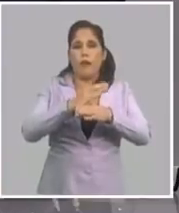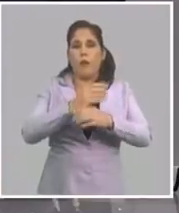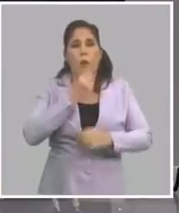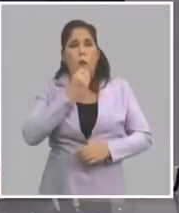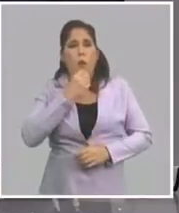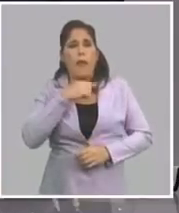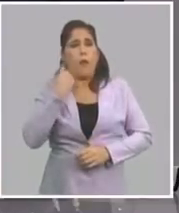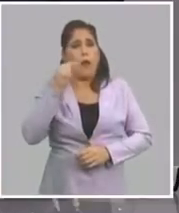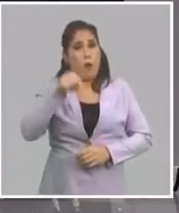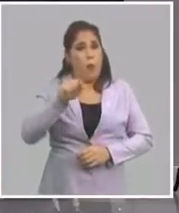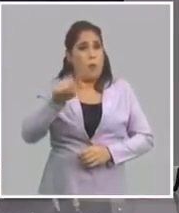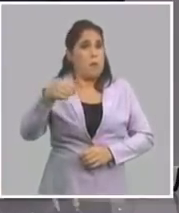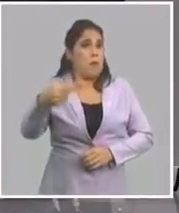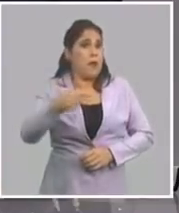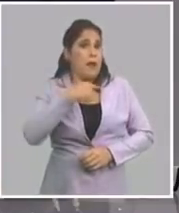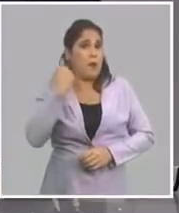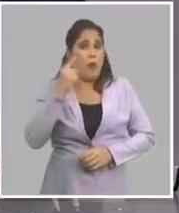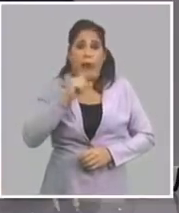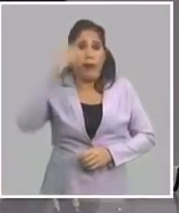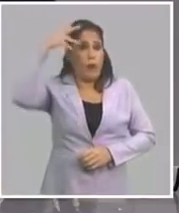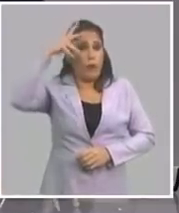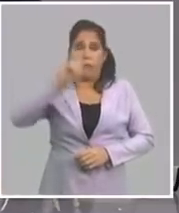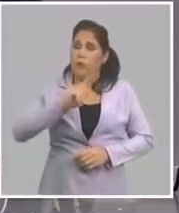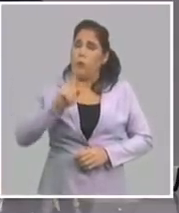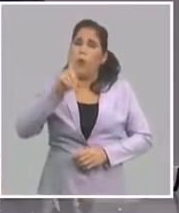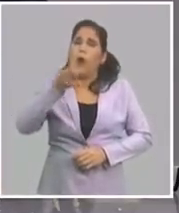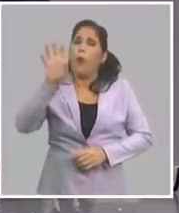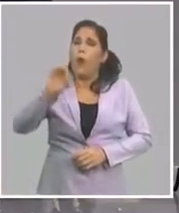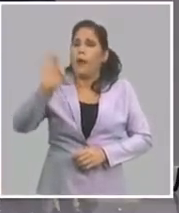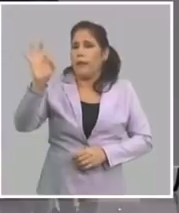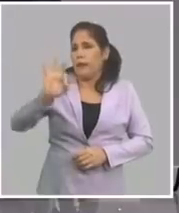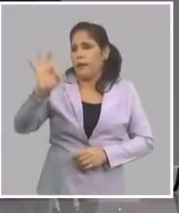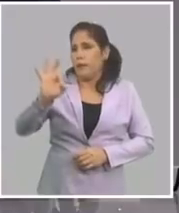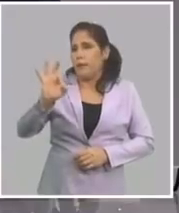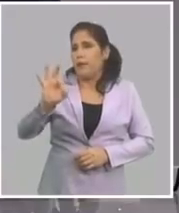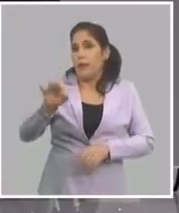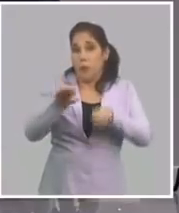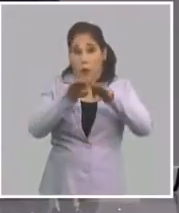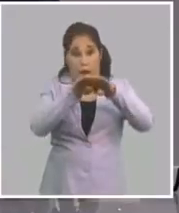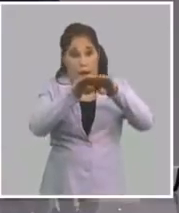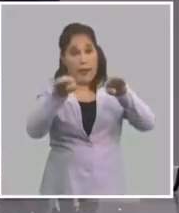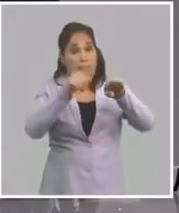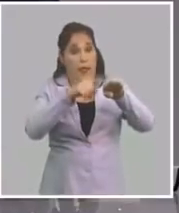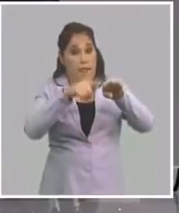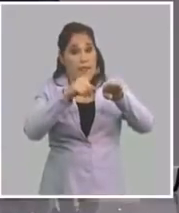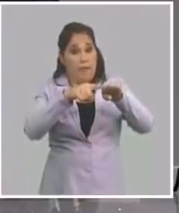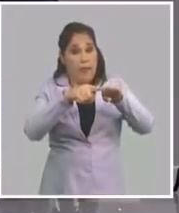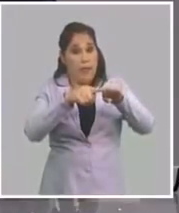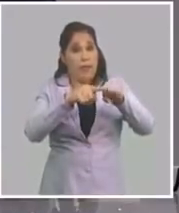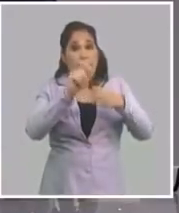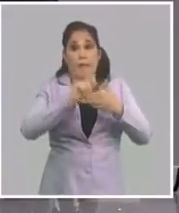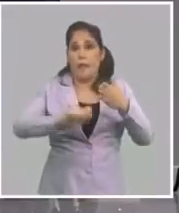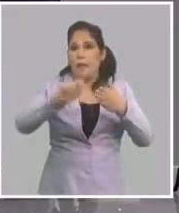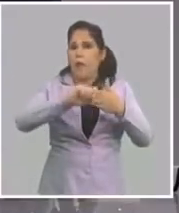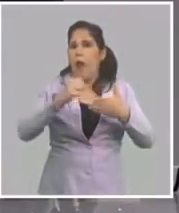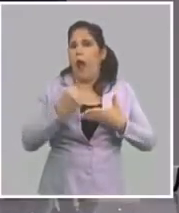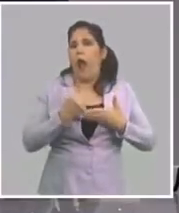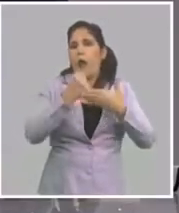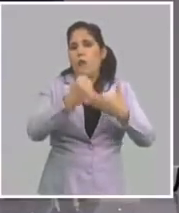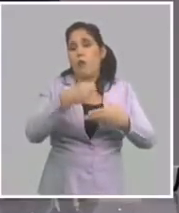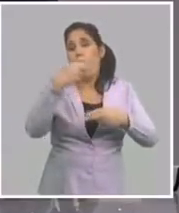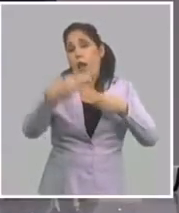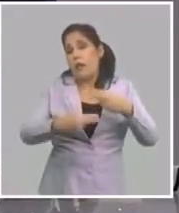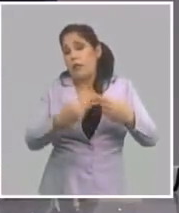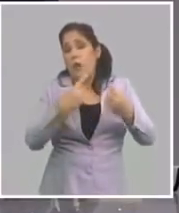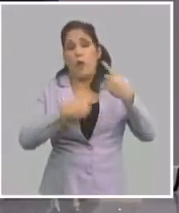hoy, ni mañana, ni pasado mañana. Ese 40% estable de electores que lo apoyan, haga